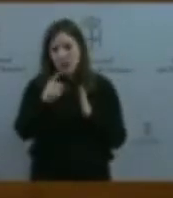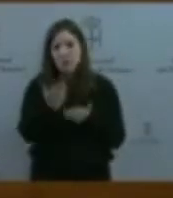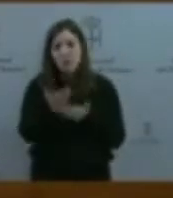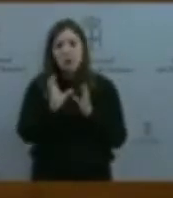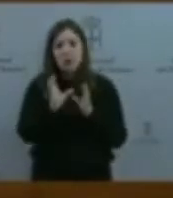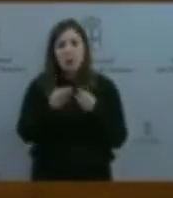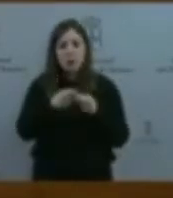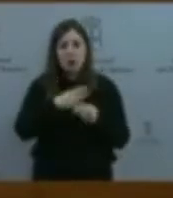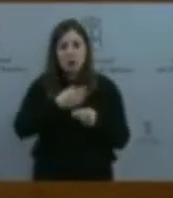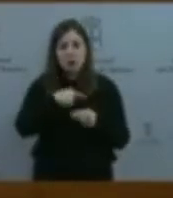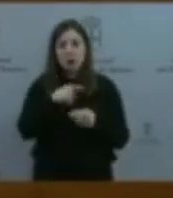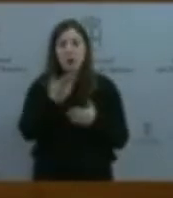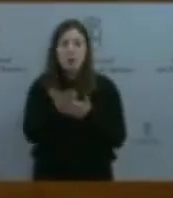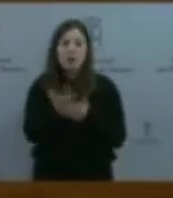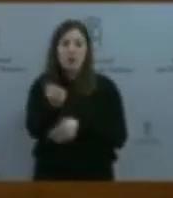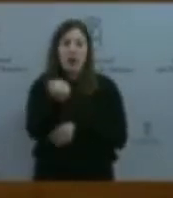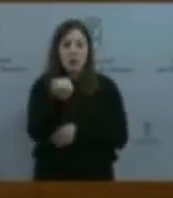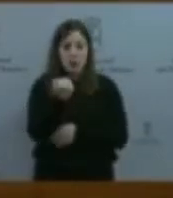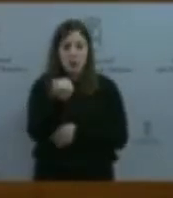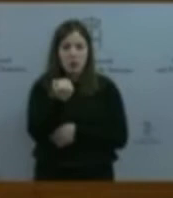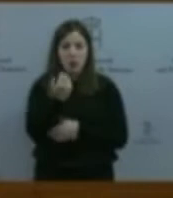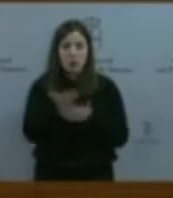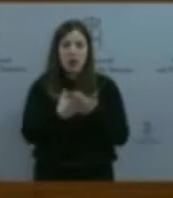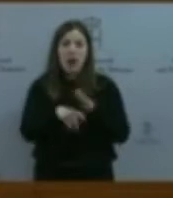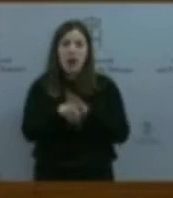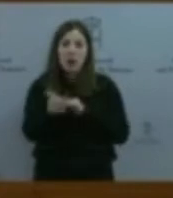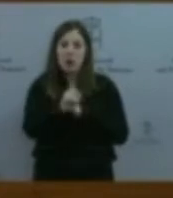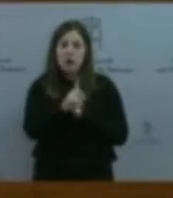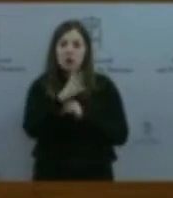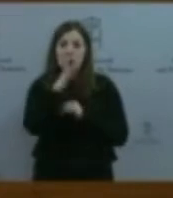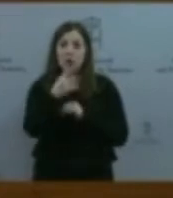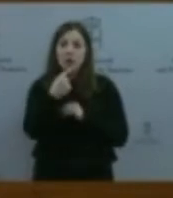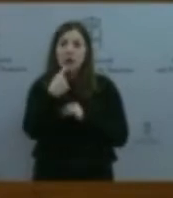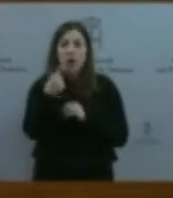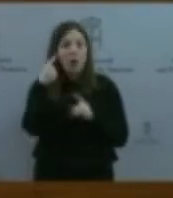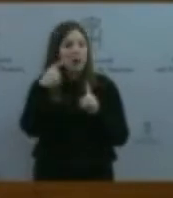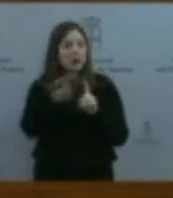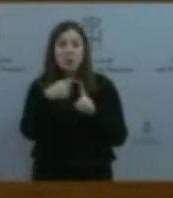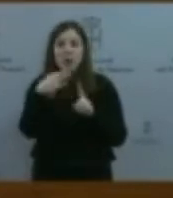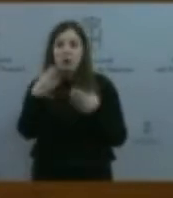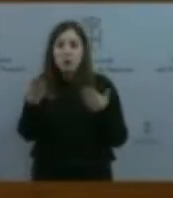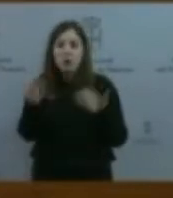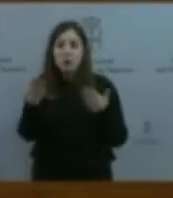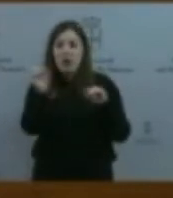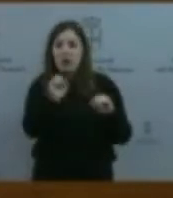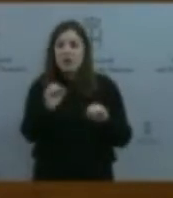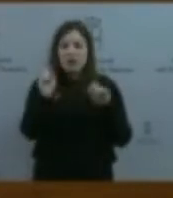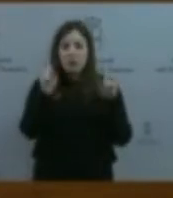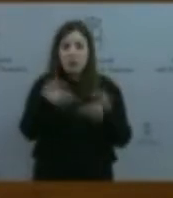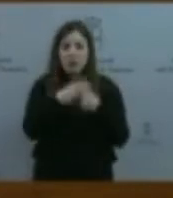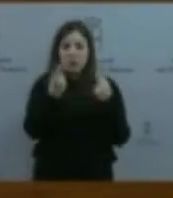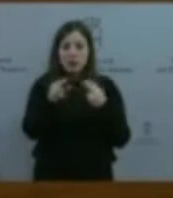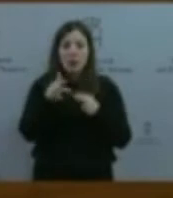esta PNL, que no tiene, insisto, más objetivo que la defensa de la educación pública y, sobre todo, del derecho al trabajo de los docentes y las